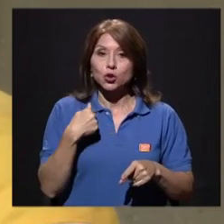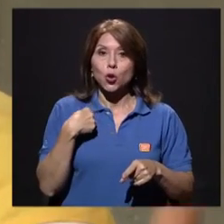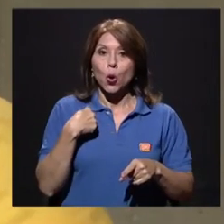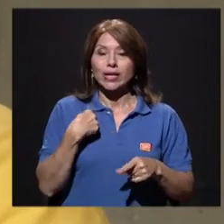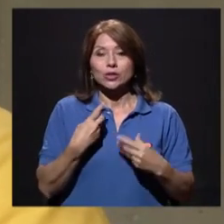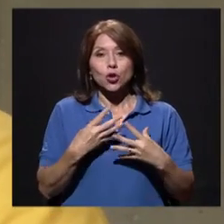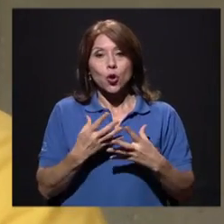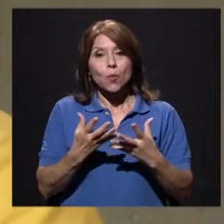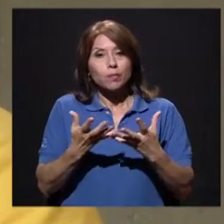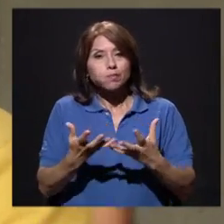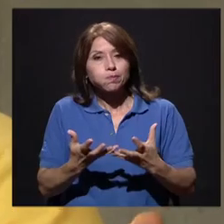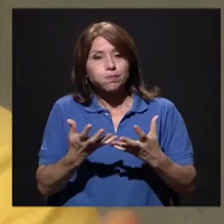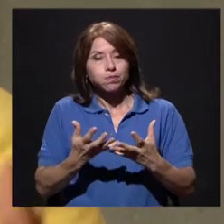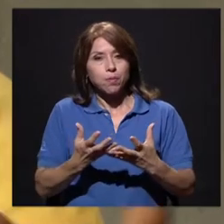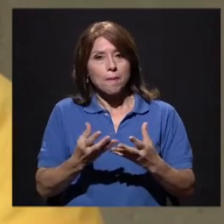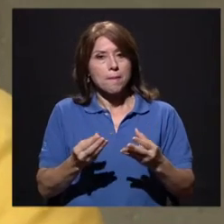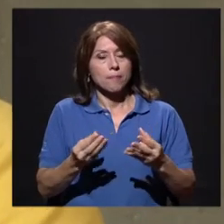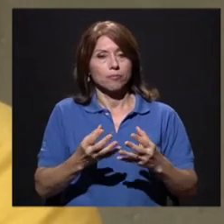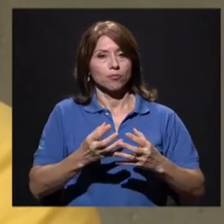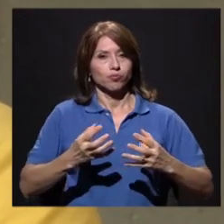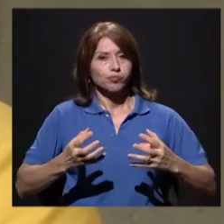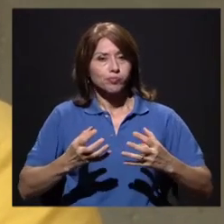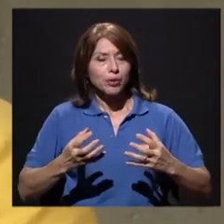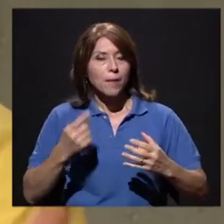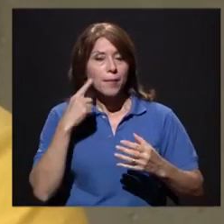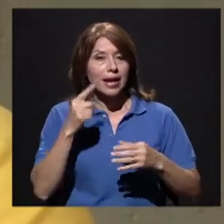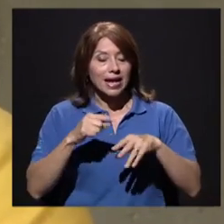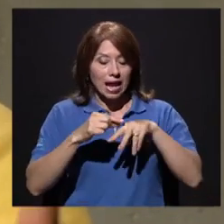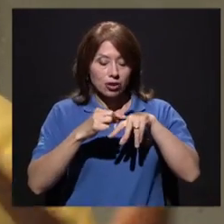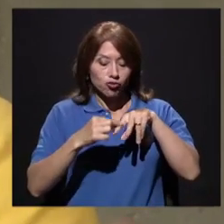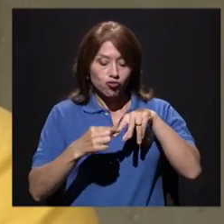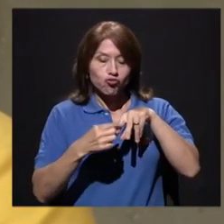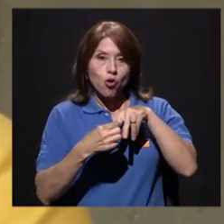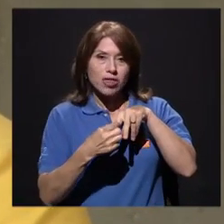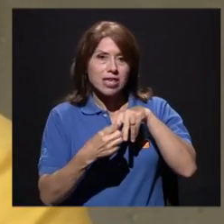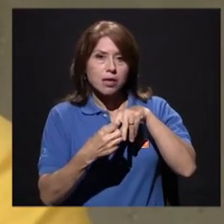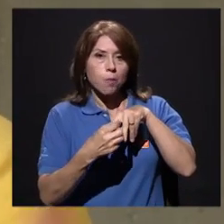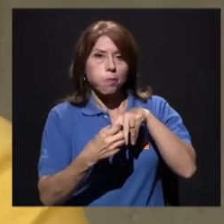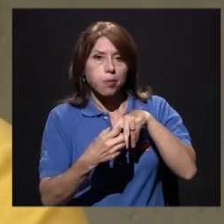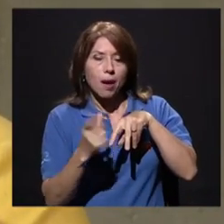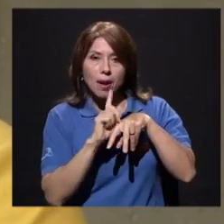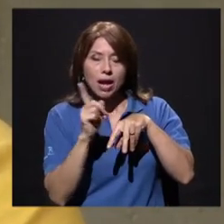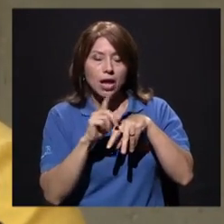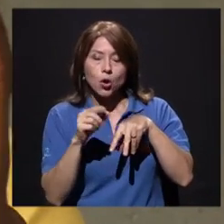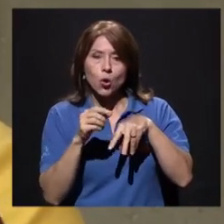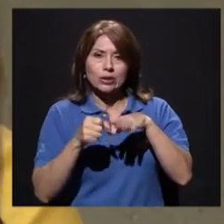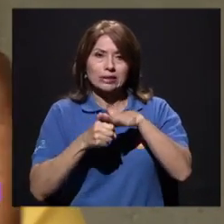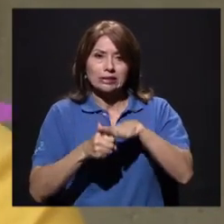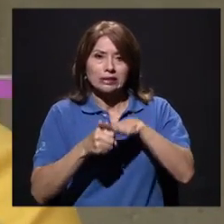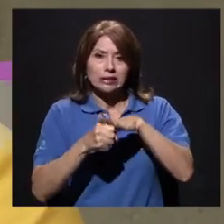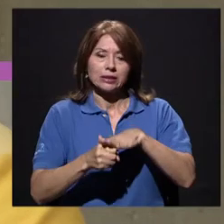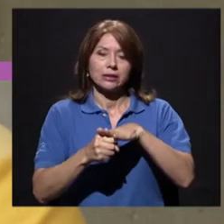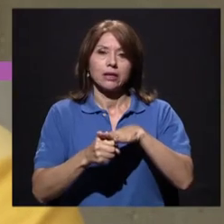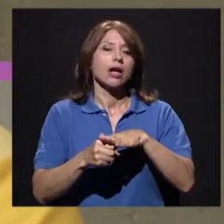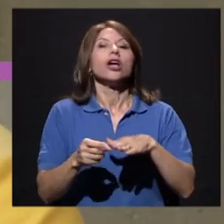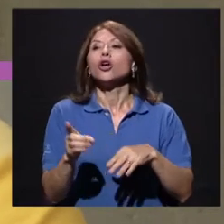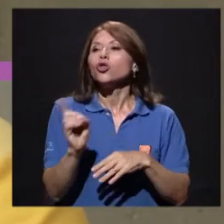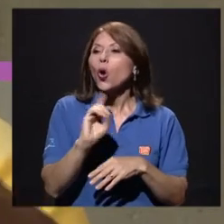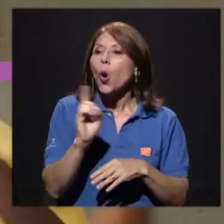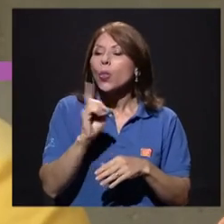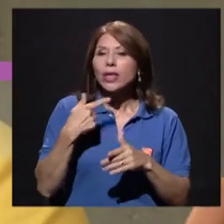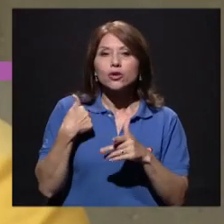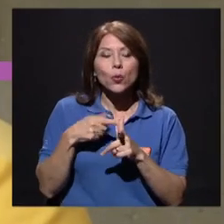forzar mis rodillas, en dónde voy a correr, dónde voy a iniciar, muchos factores, pequeños factores,